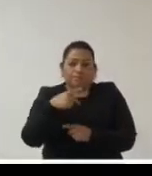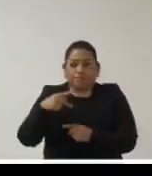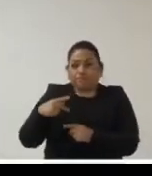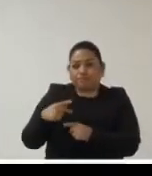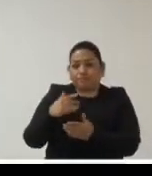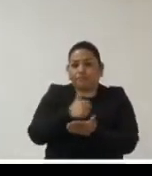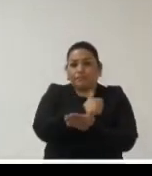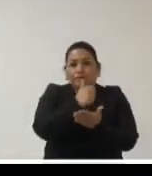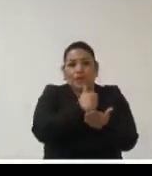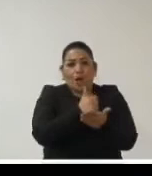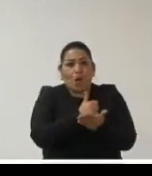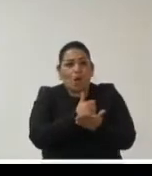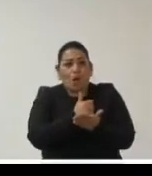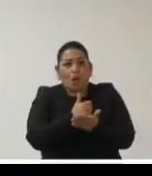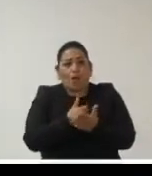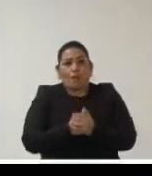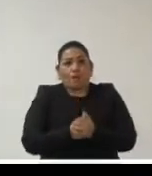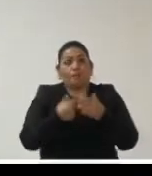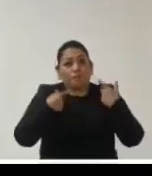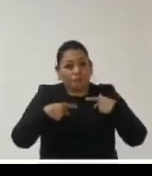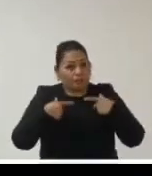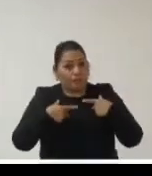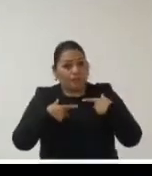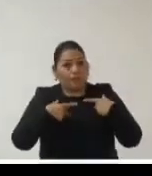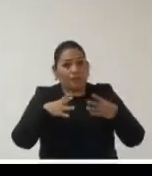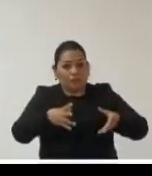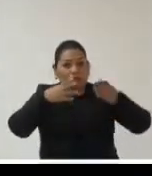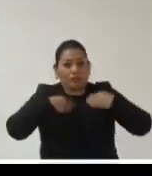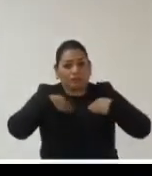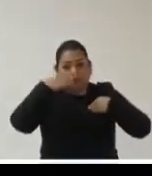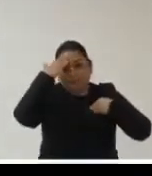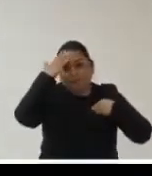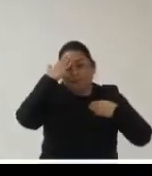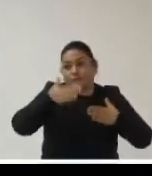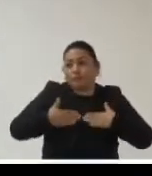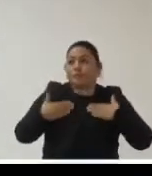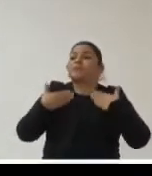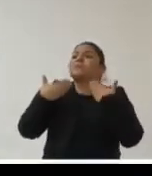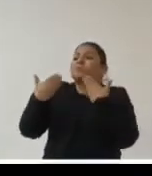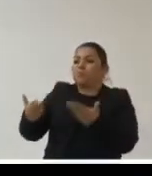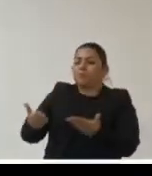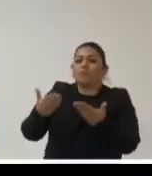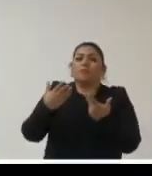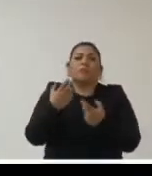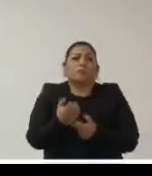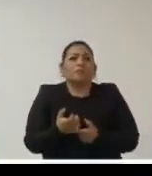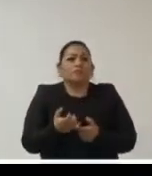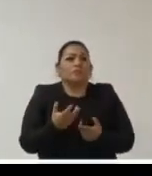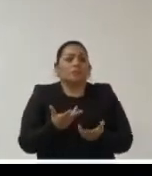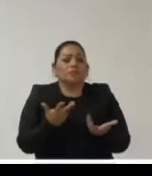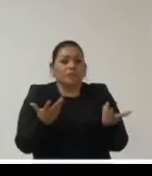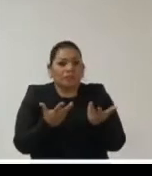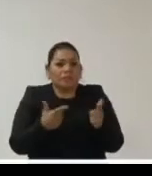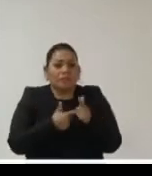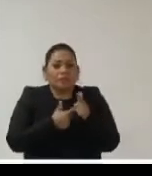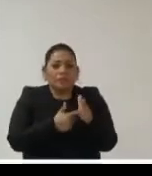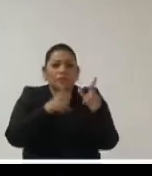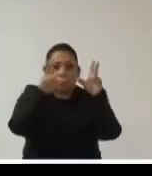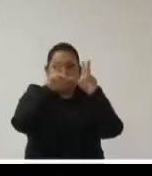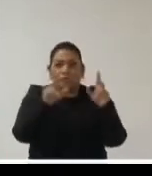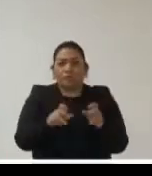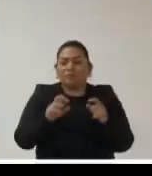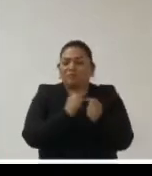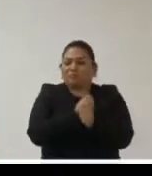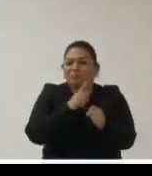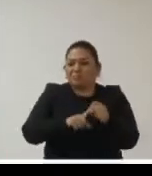ciudadanos necesariamente y adhieren a las medidas que adoptan las autoridades y confían y por lo tanto esto genera también tranquilidad y paz social en contextos